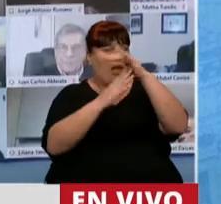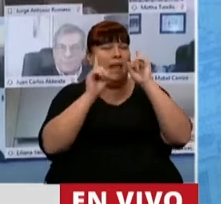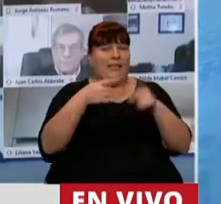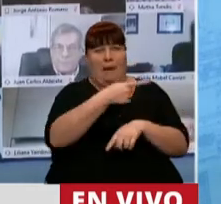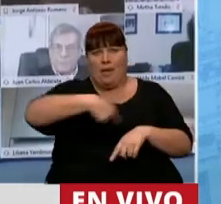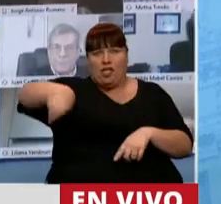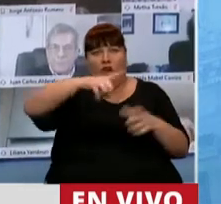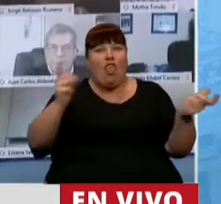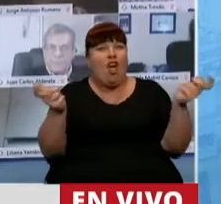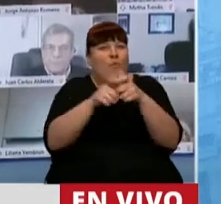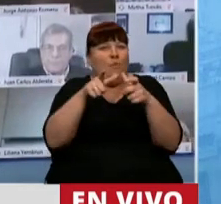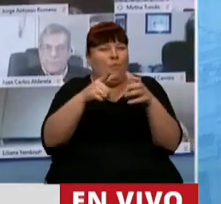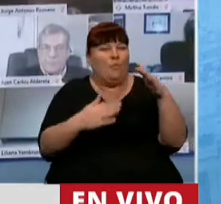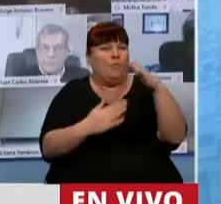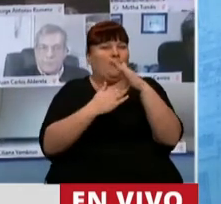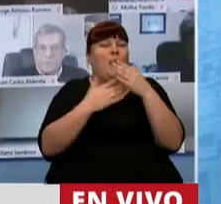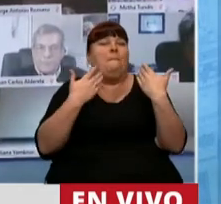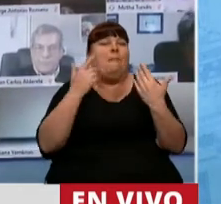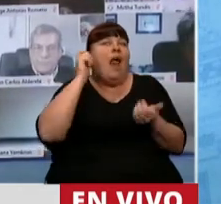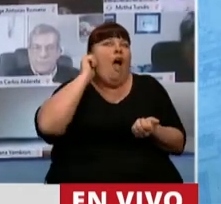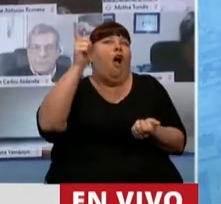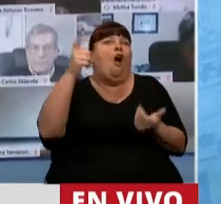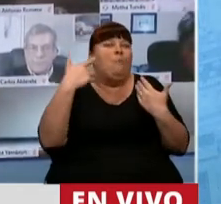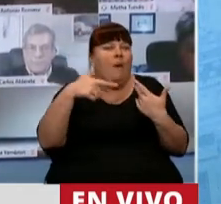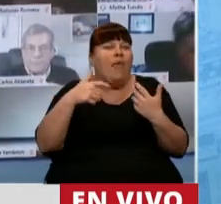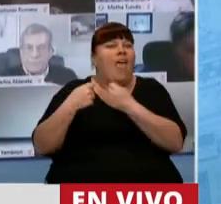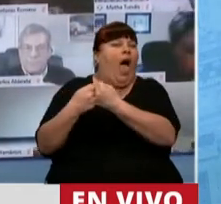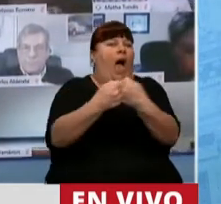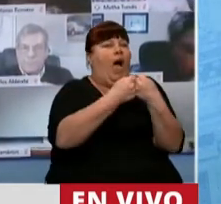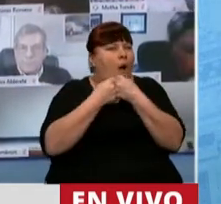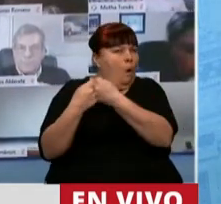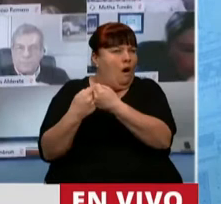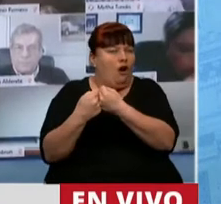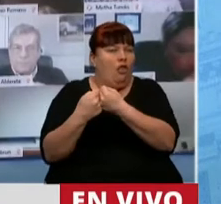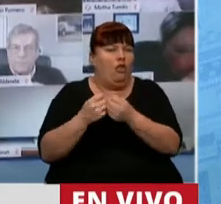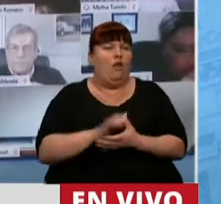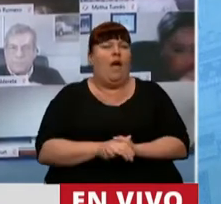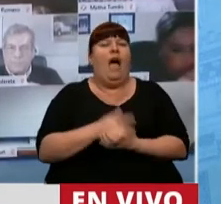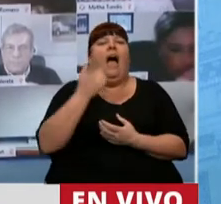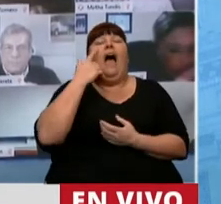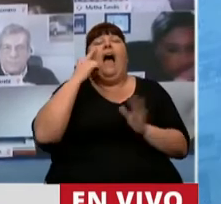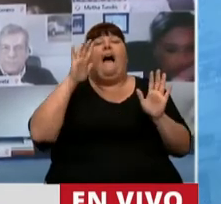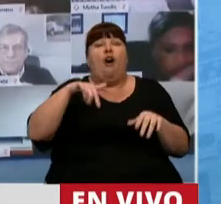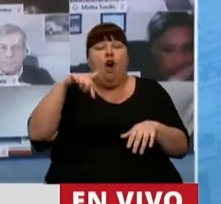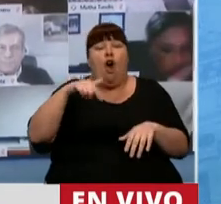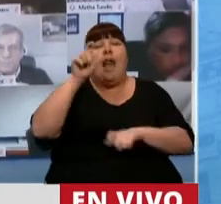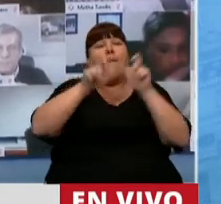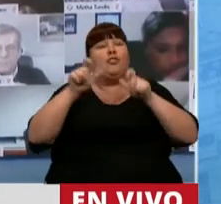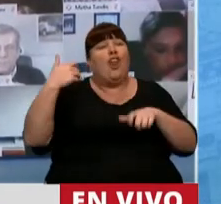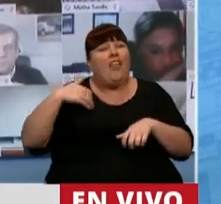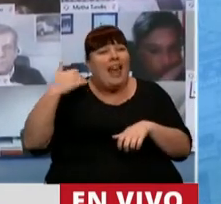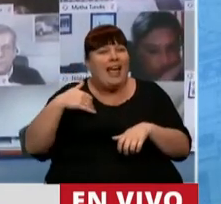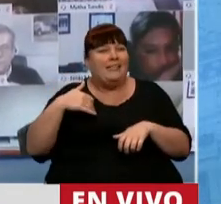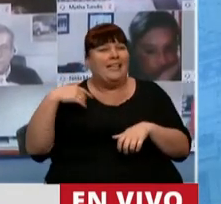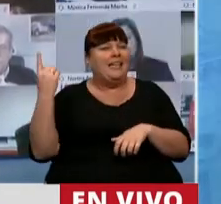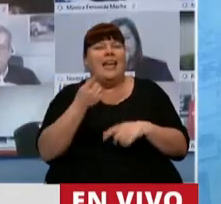el resto de los integrantes del bloque, de poder lograr este consenso, de ver que hoy los argentinos